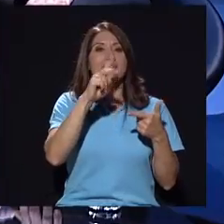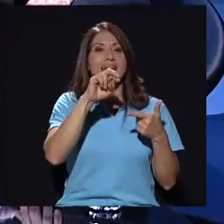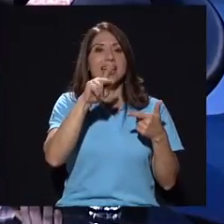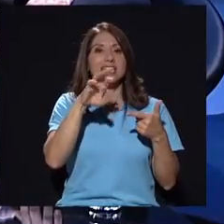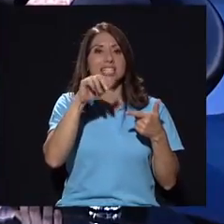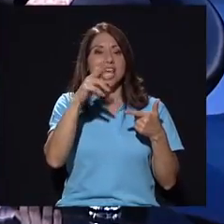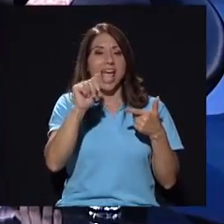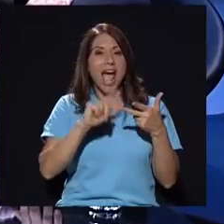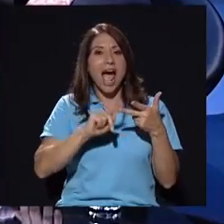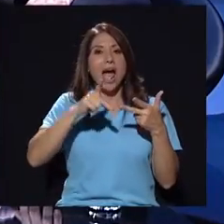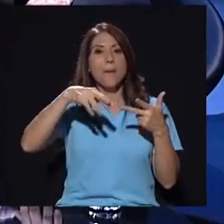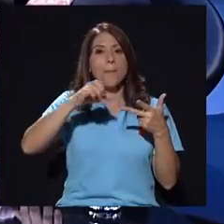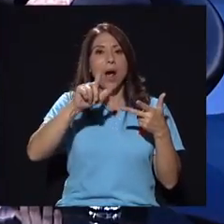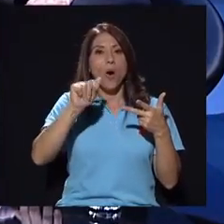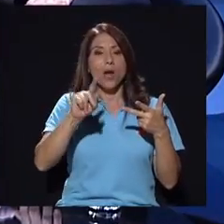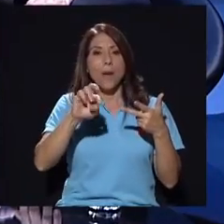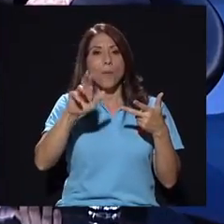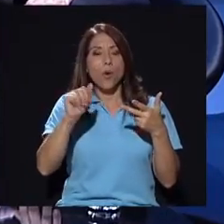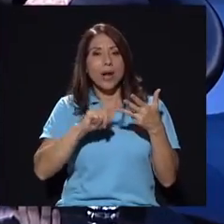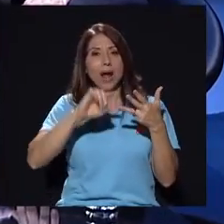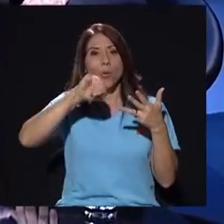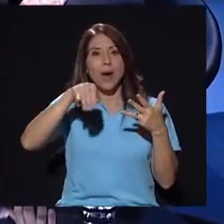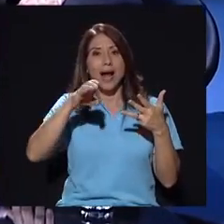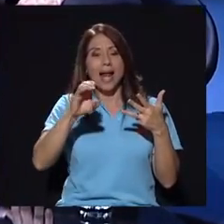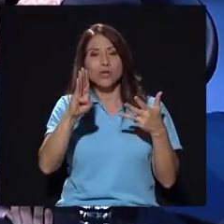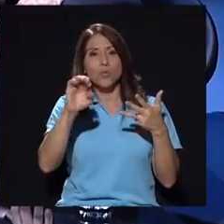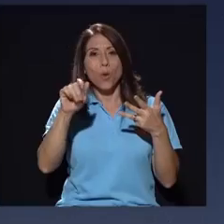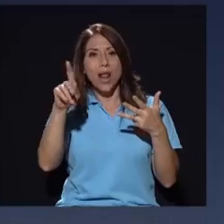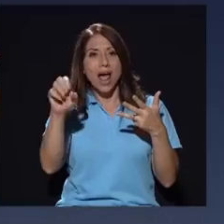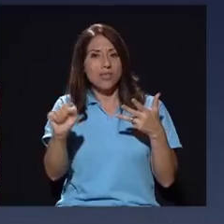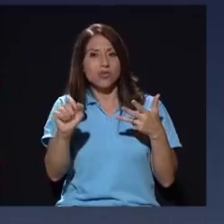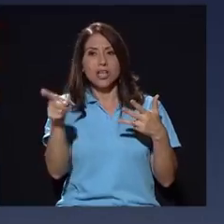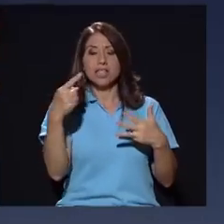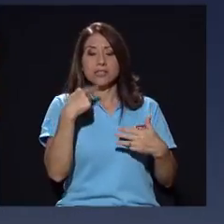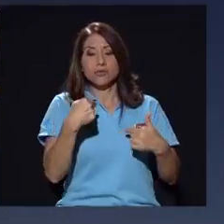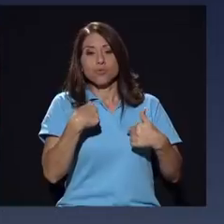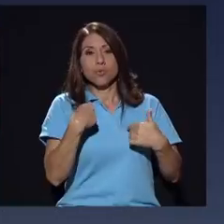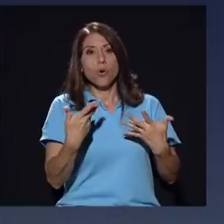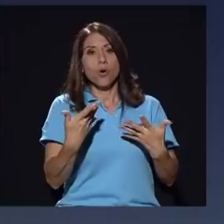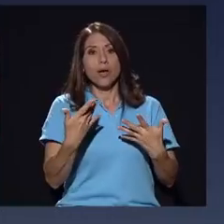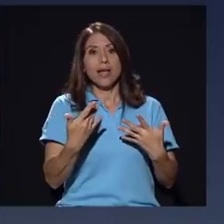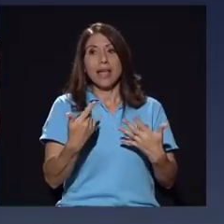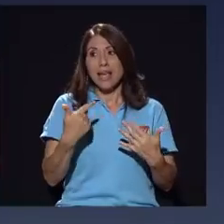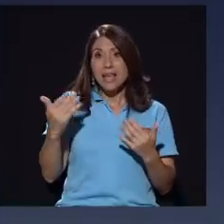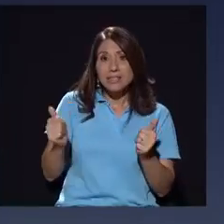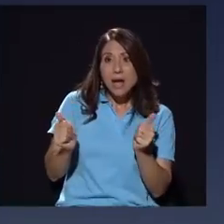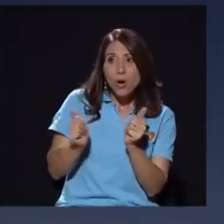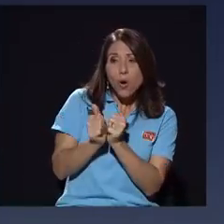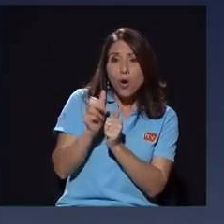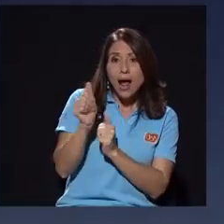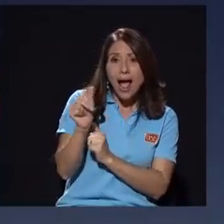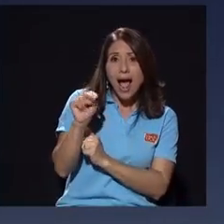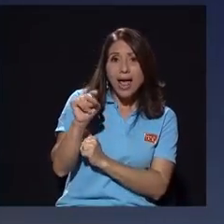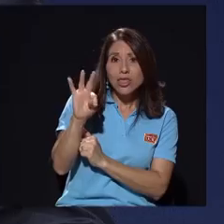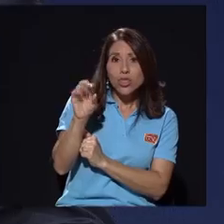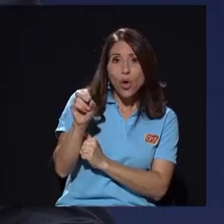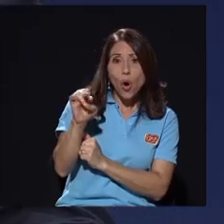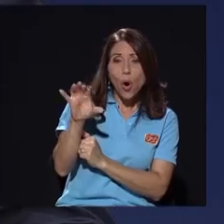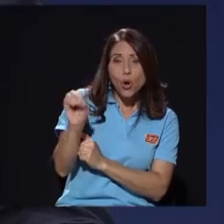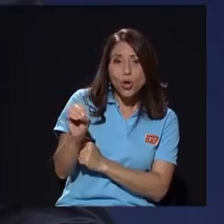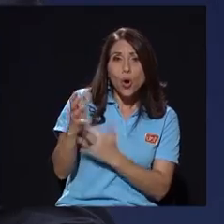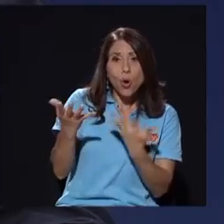Bolaños son muchas veces bueno estuvo con Antonio también y a eso iba estuvo o estaba con Antonio me lo pregunto podría